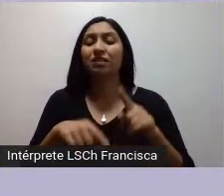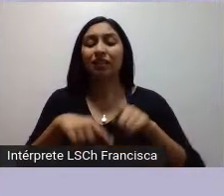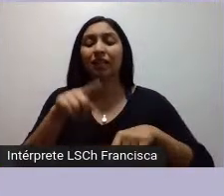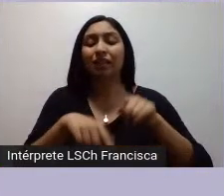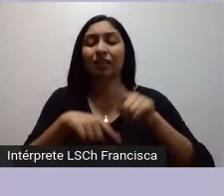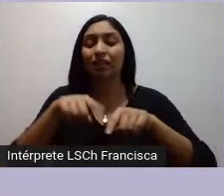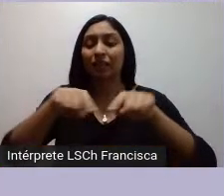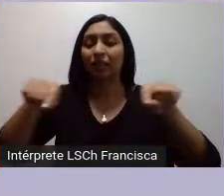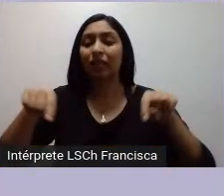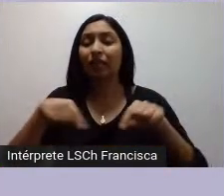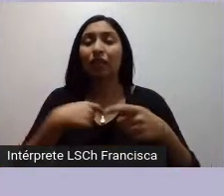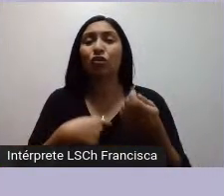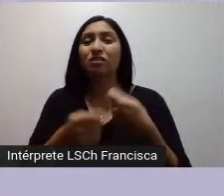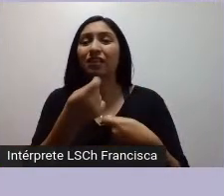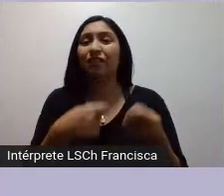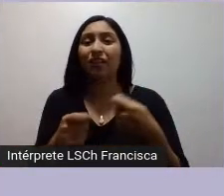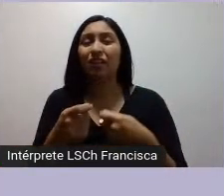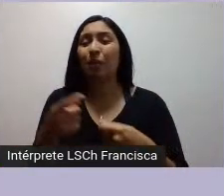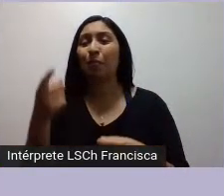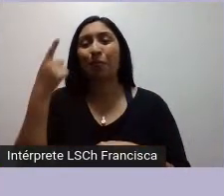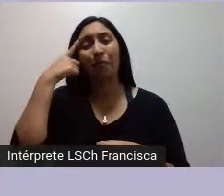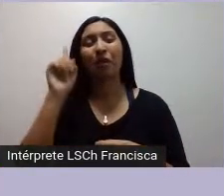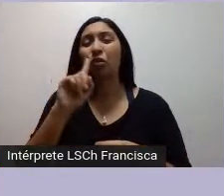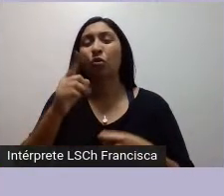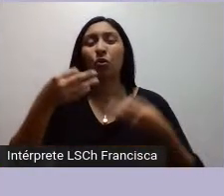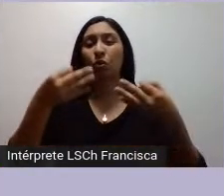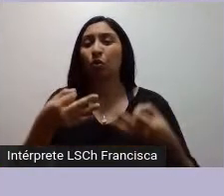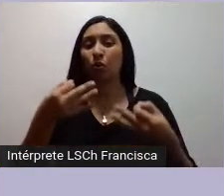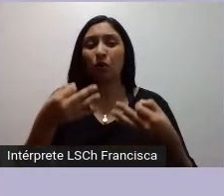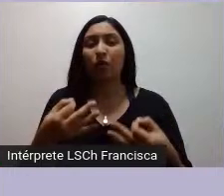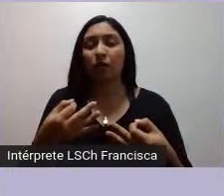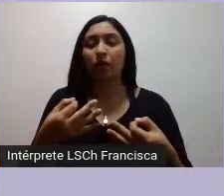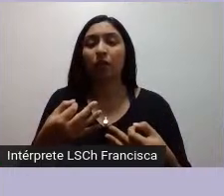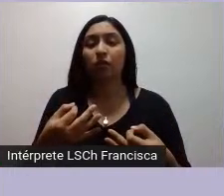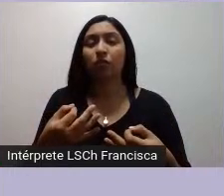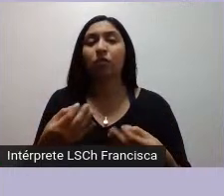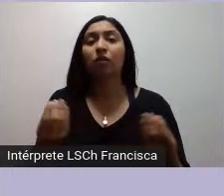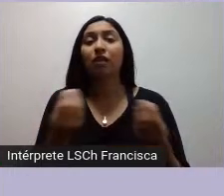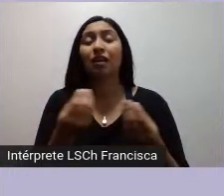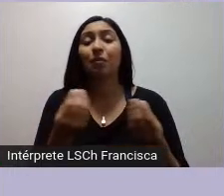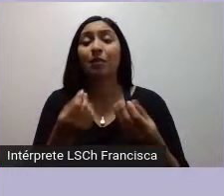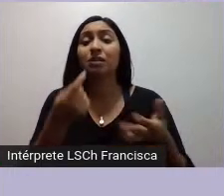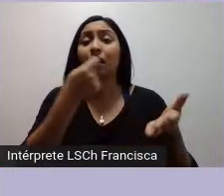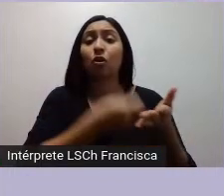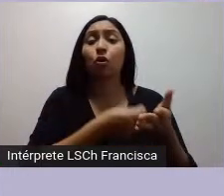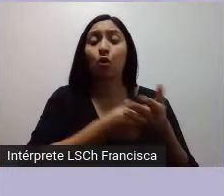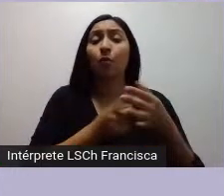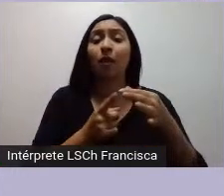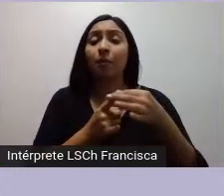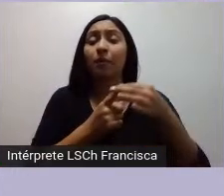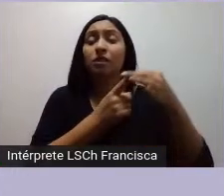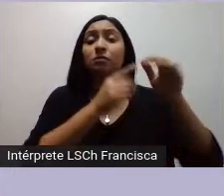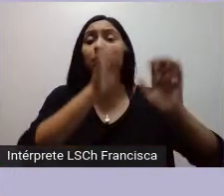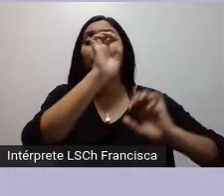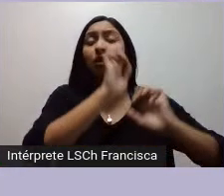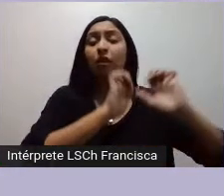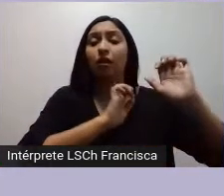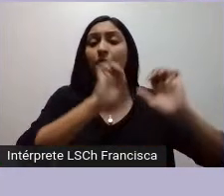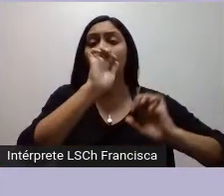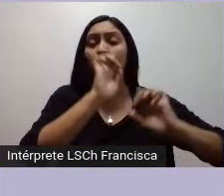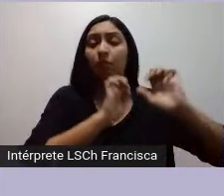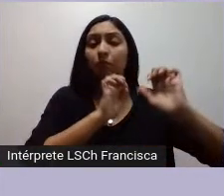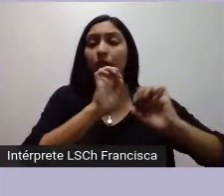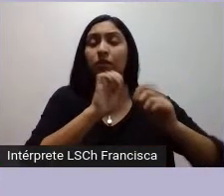no correcta en el mercado y eso las terminan comprando las principales empresas que se van a